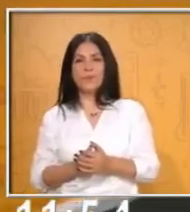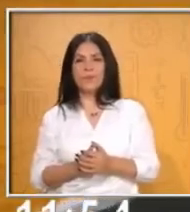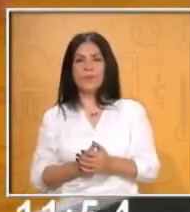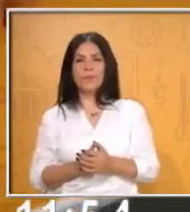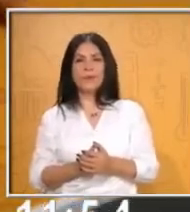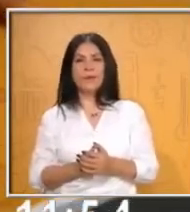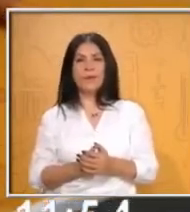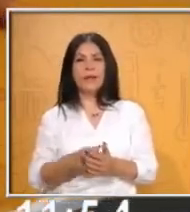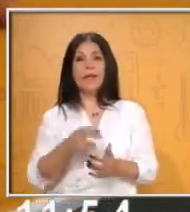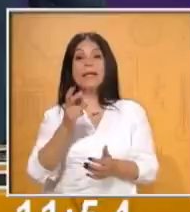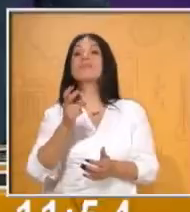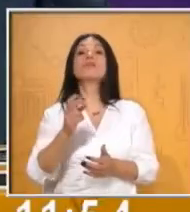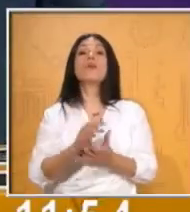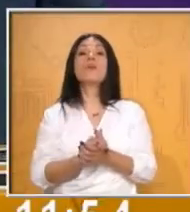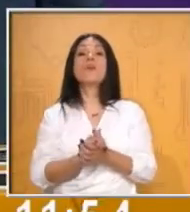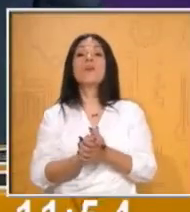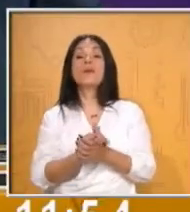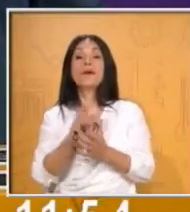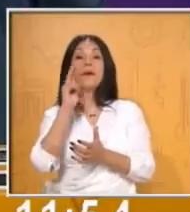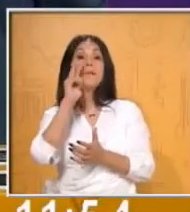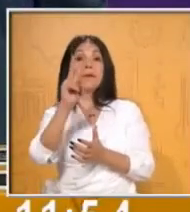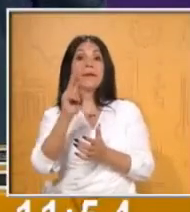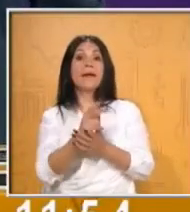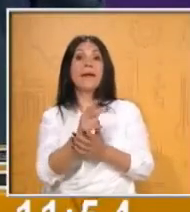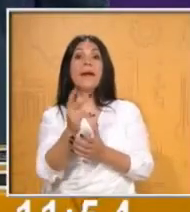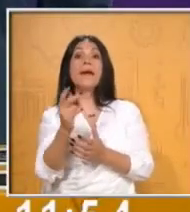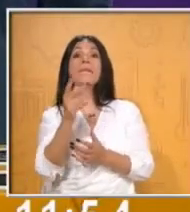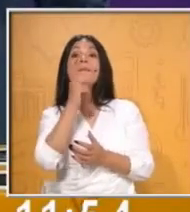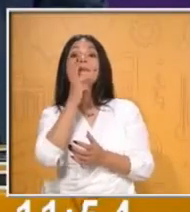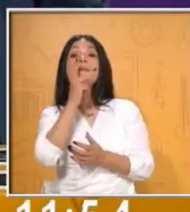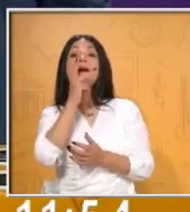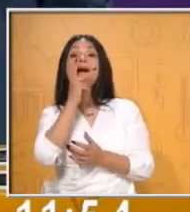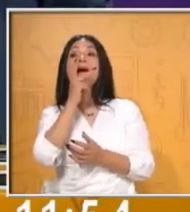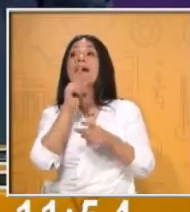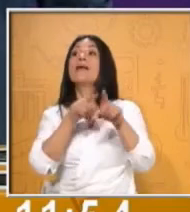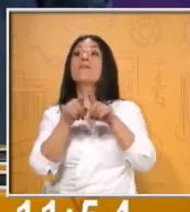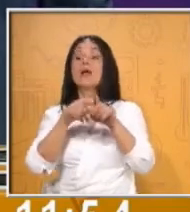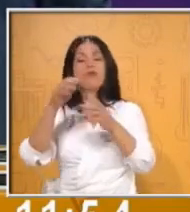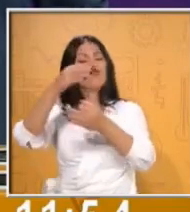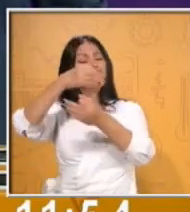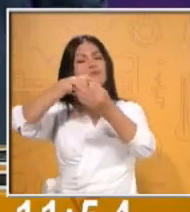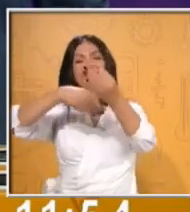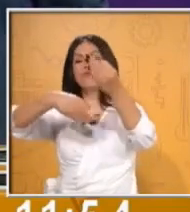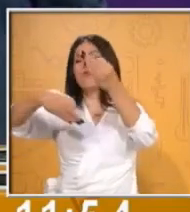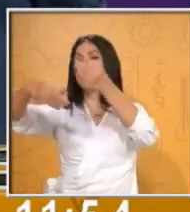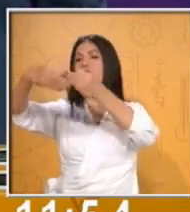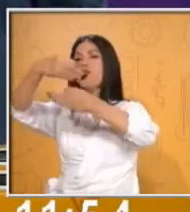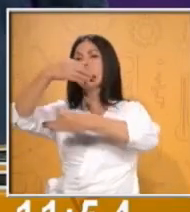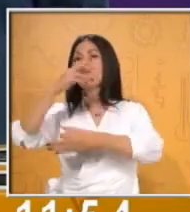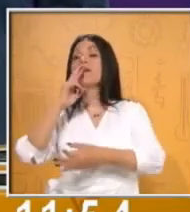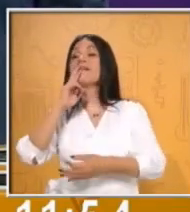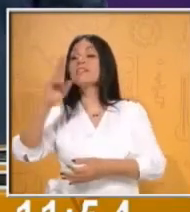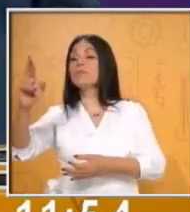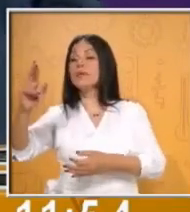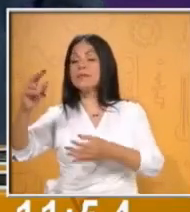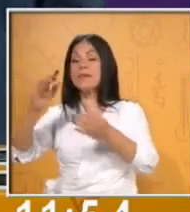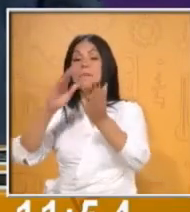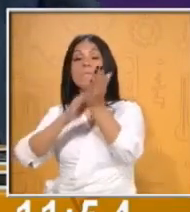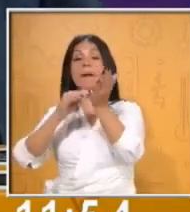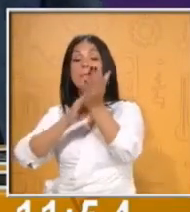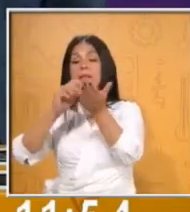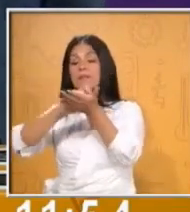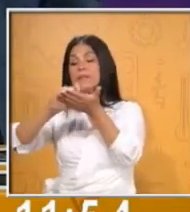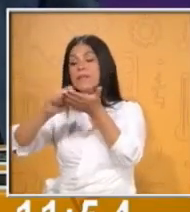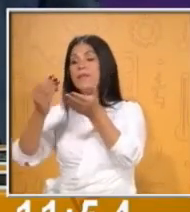las cuales te pedimos que les hagas a tus papás, a tus hermanitos o a las personas de la familia con la que estés conviviendo. Después de